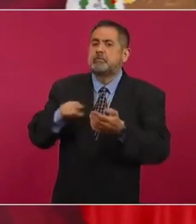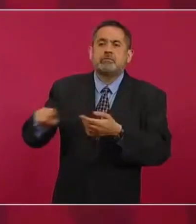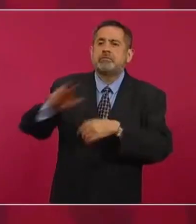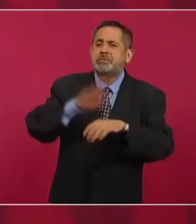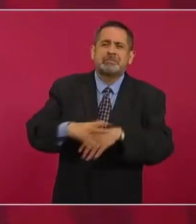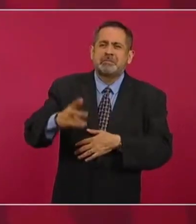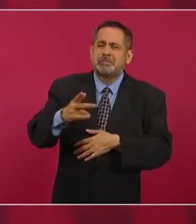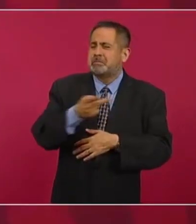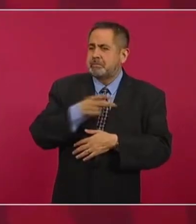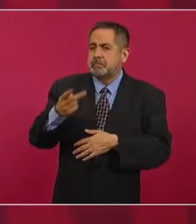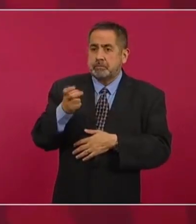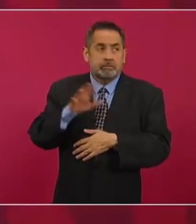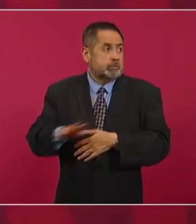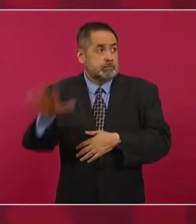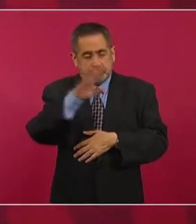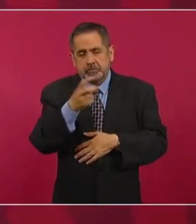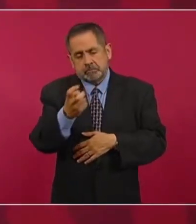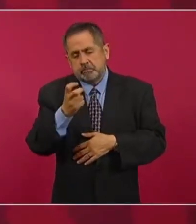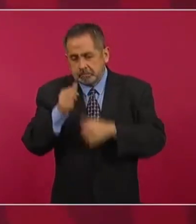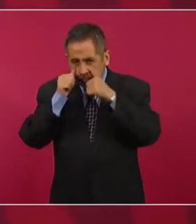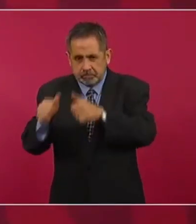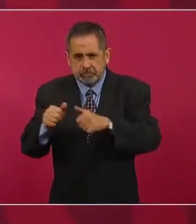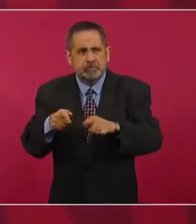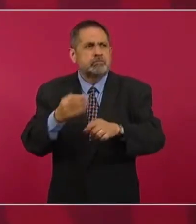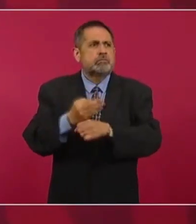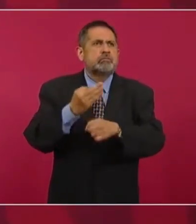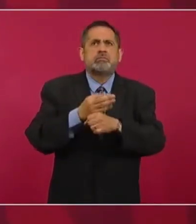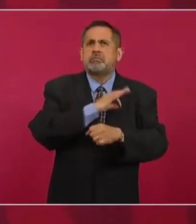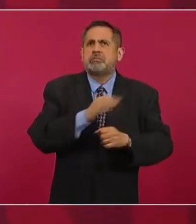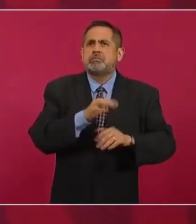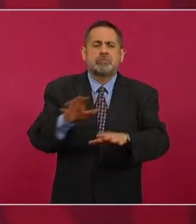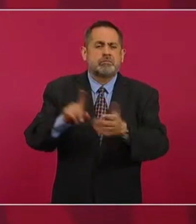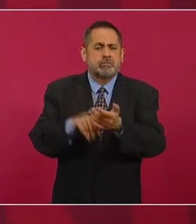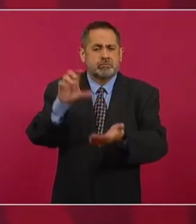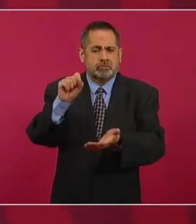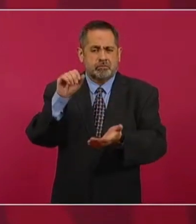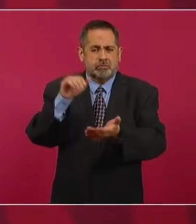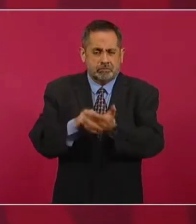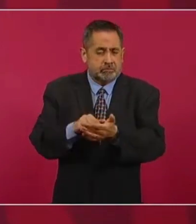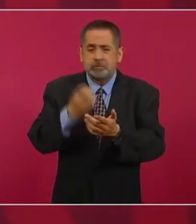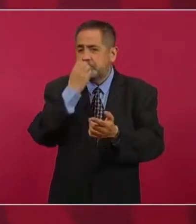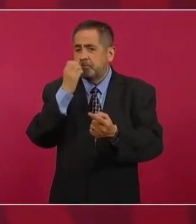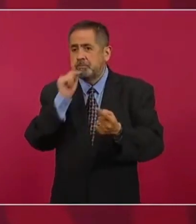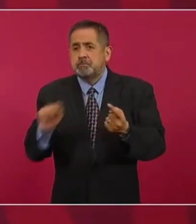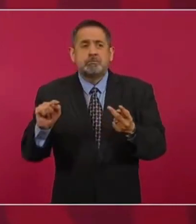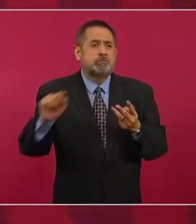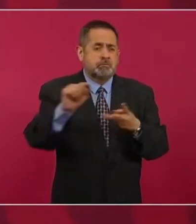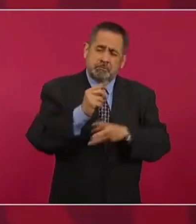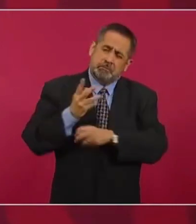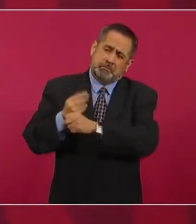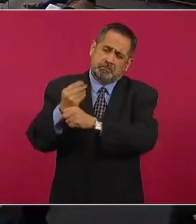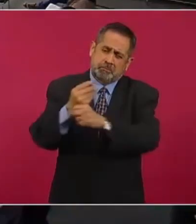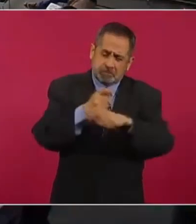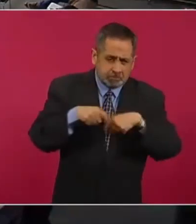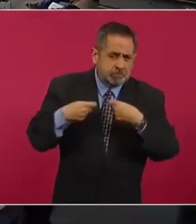pobres del país, pero ya llevamos como 60 mil escuelas en donde